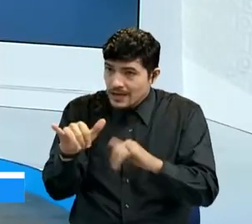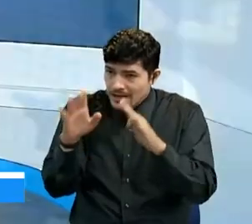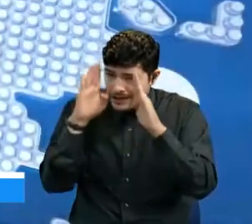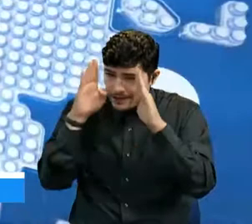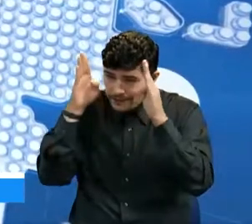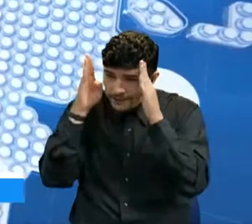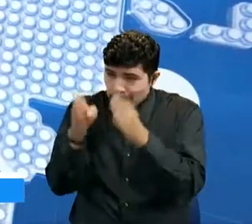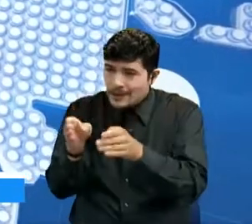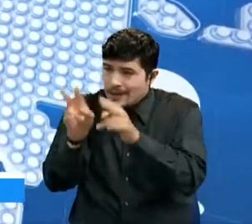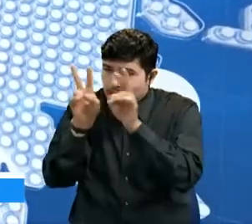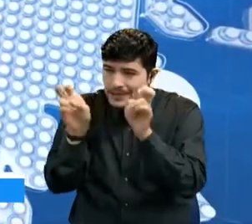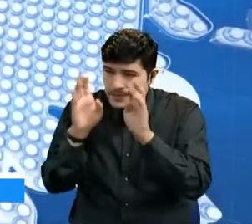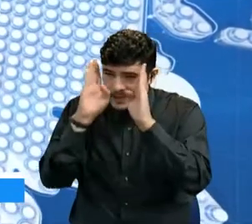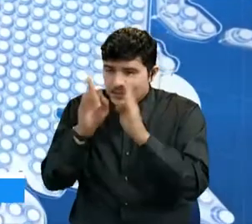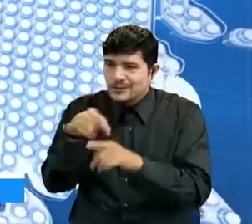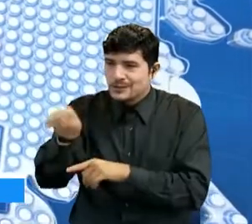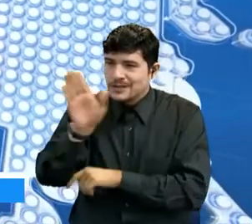de la República?